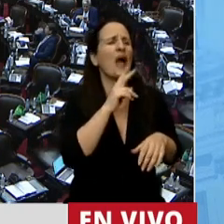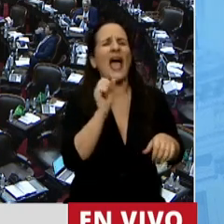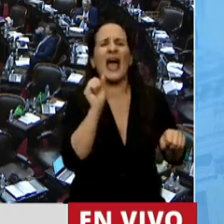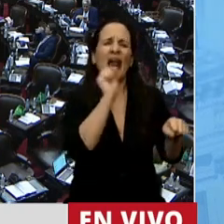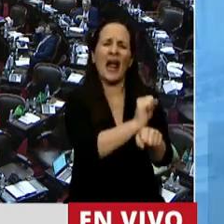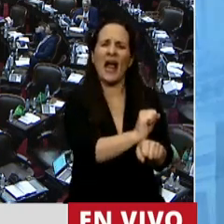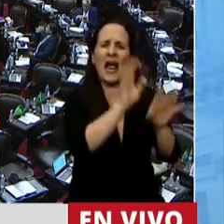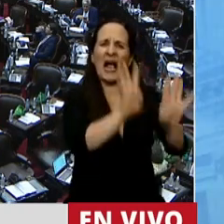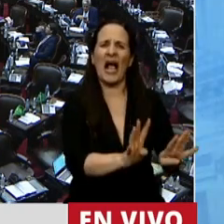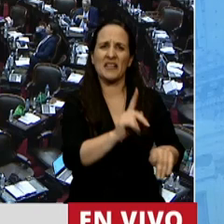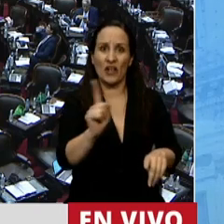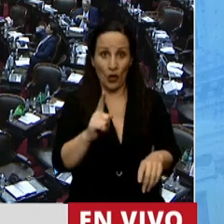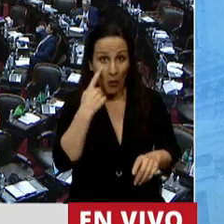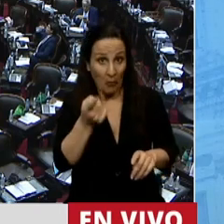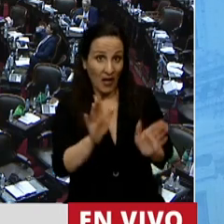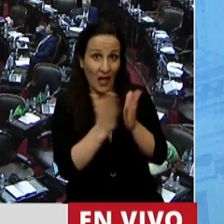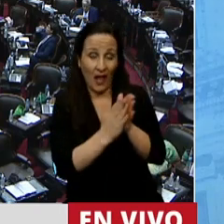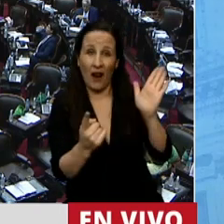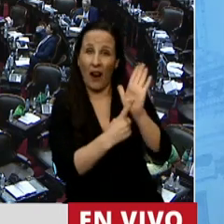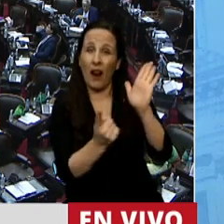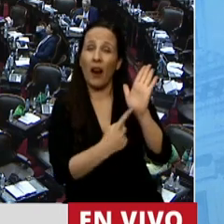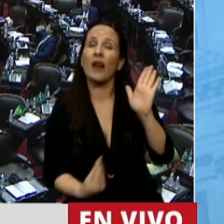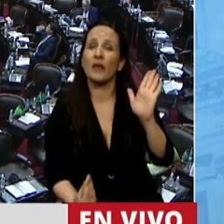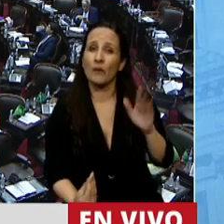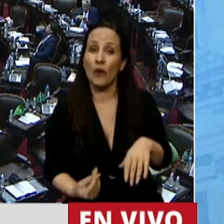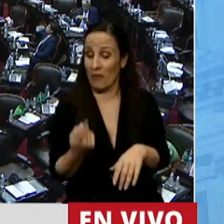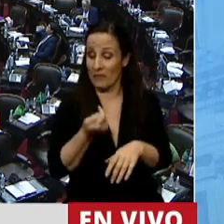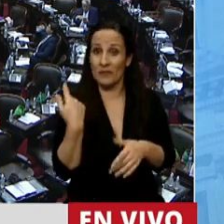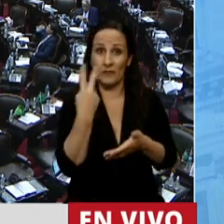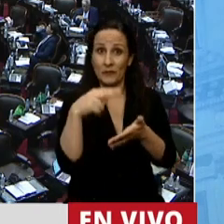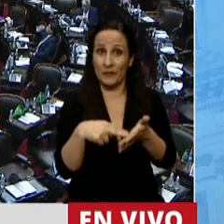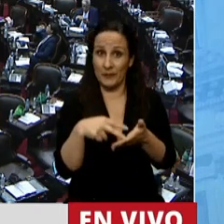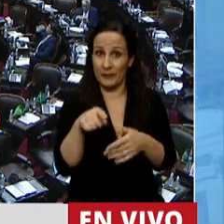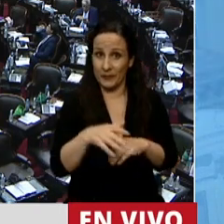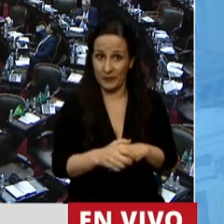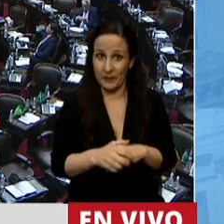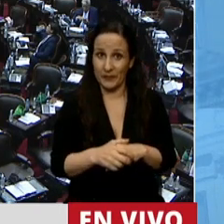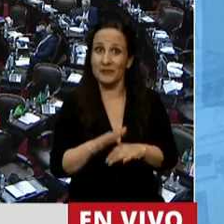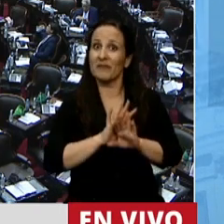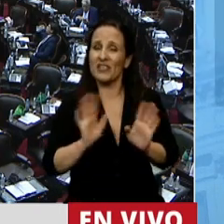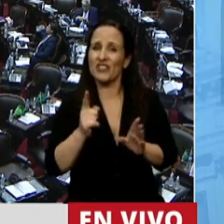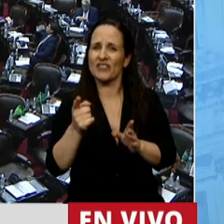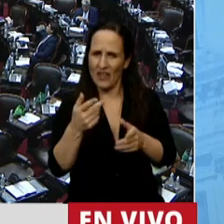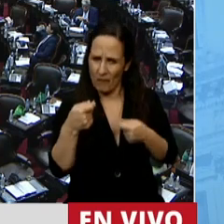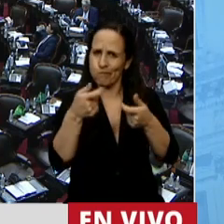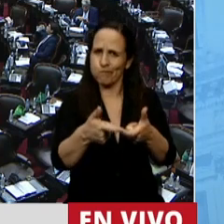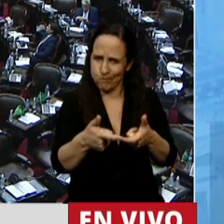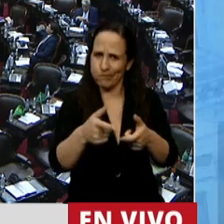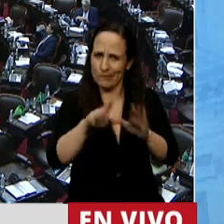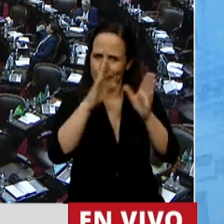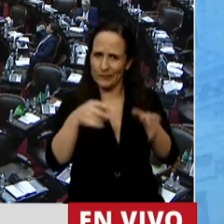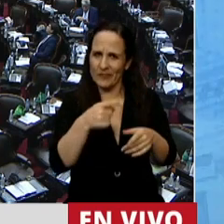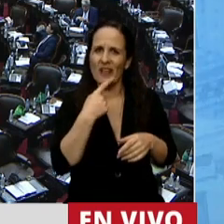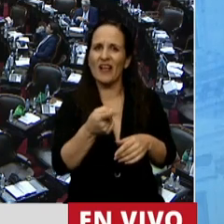Mire, yo acá tengo un libro, un libro que acabo de leer y que también lo presenté en la cámara. Este libro dice,